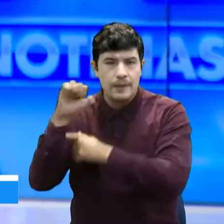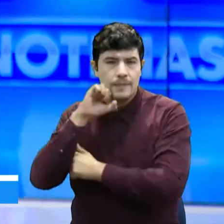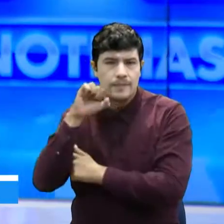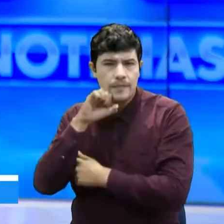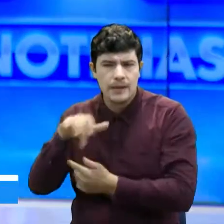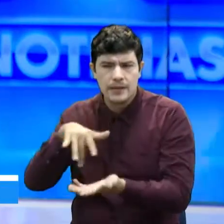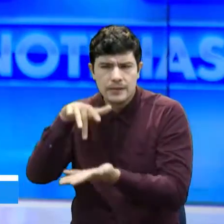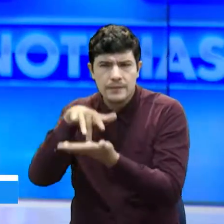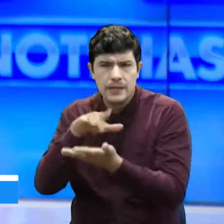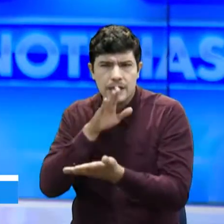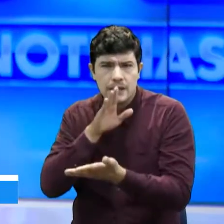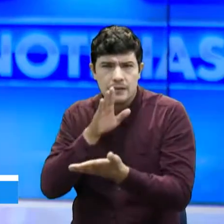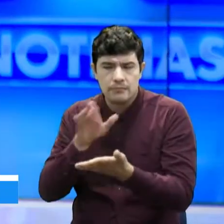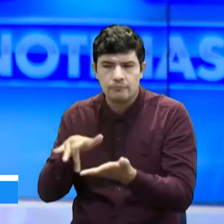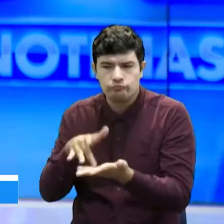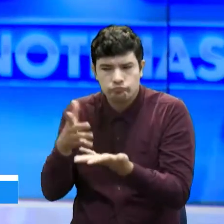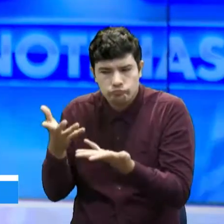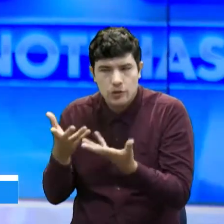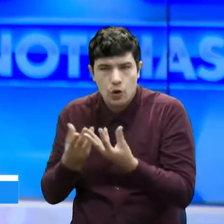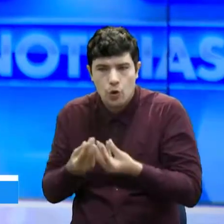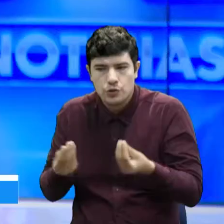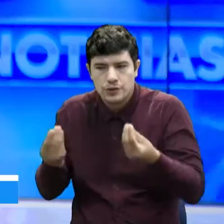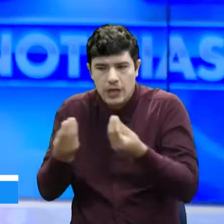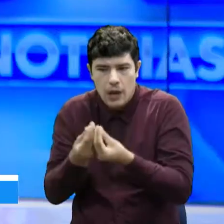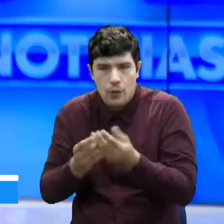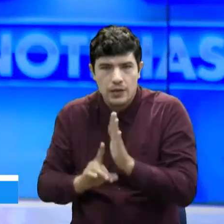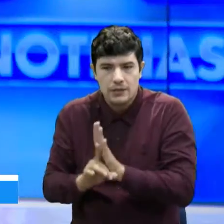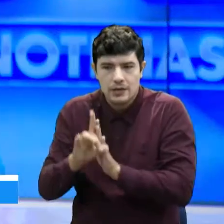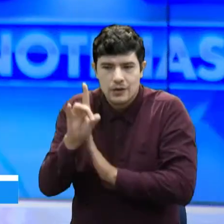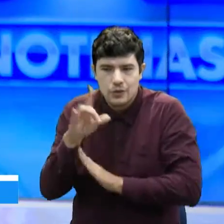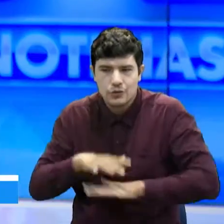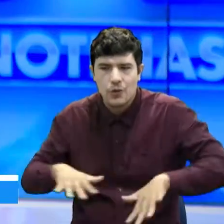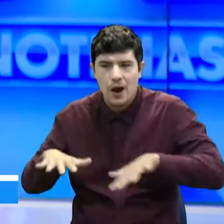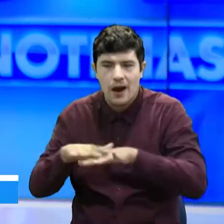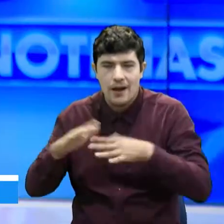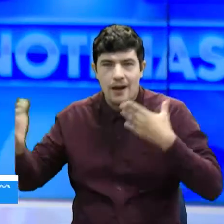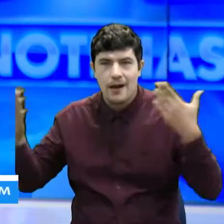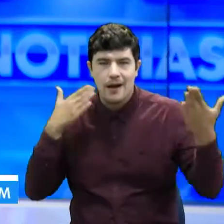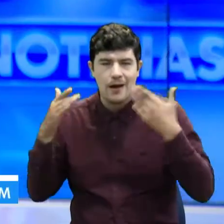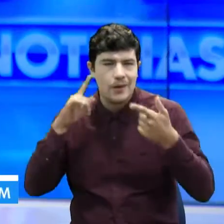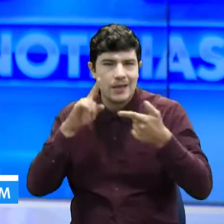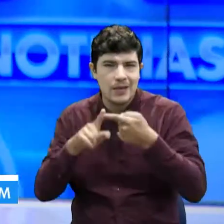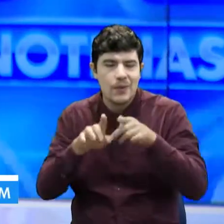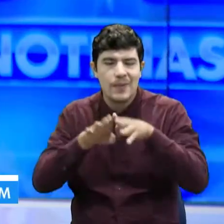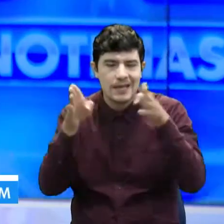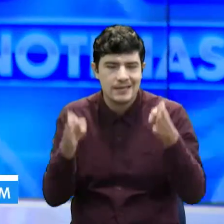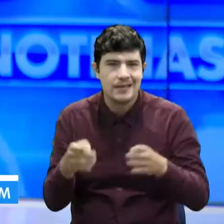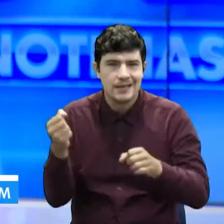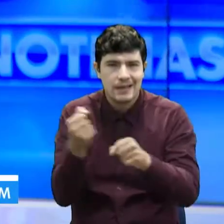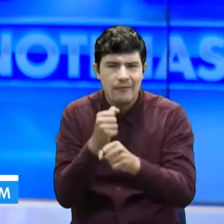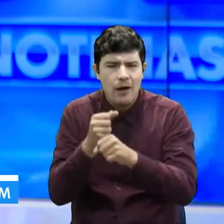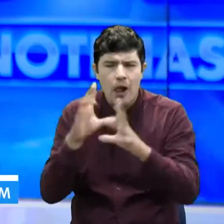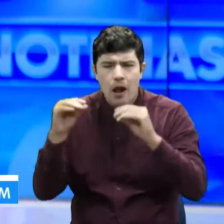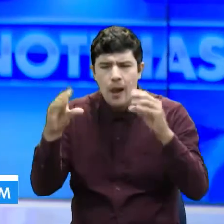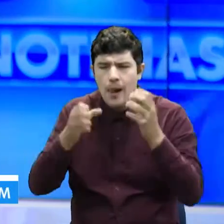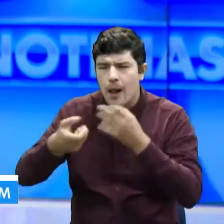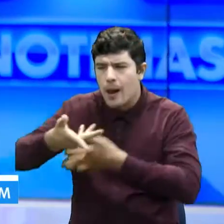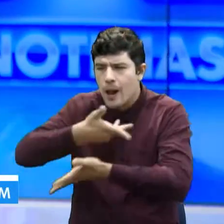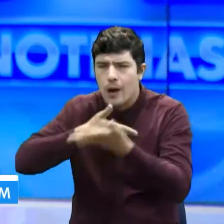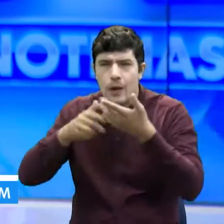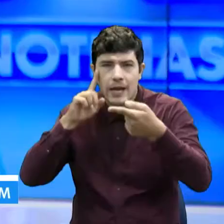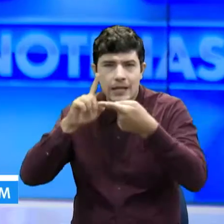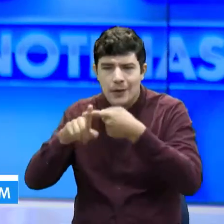instalación del Consejo de Desarrollo Rural. Su objetivo es poder realizar mesas de trabajo con el firme propósito de